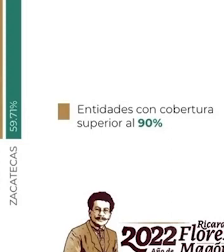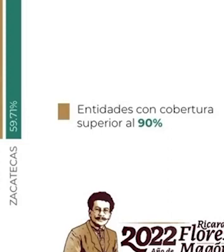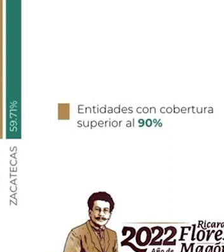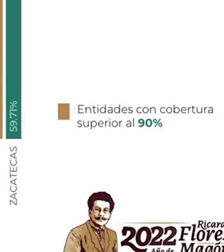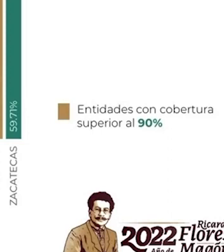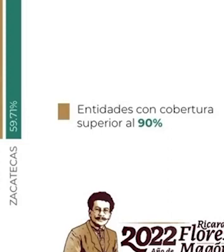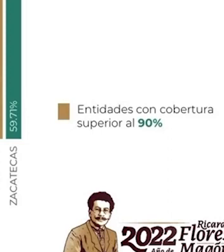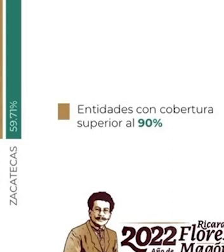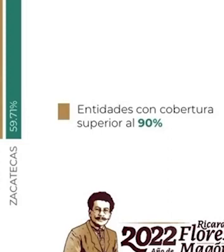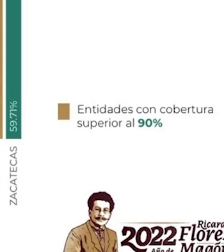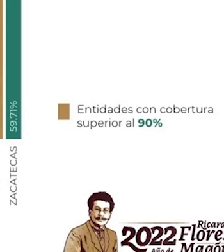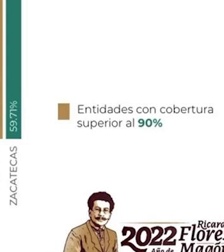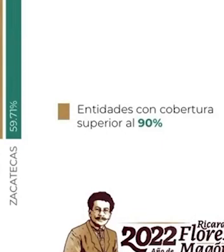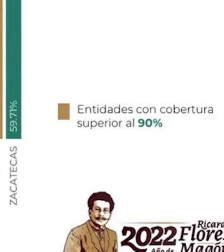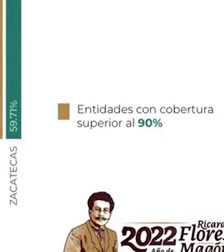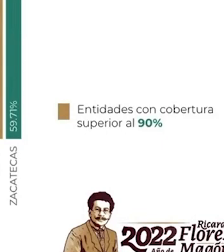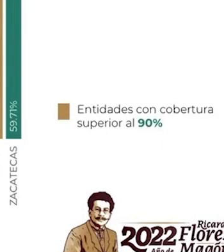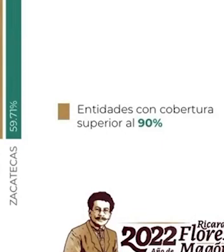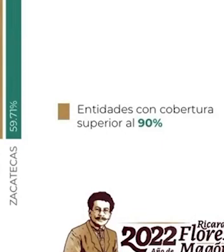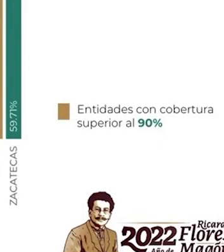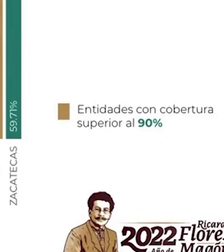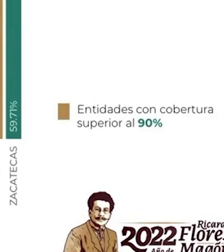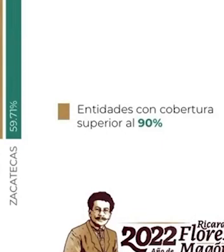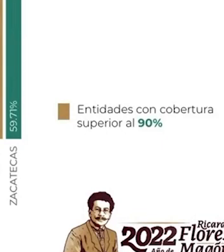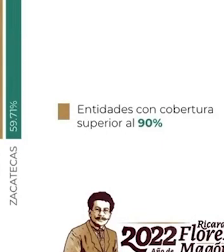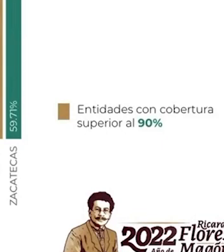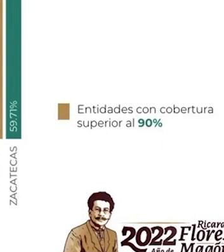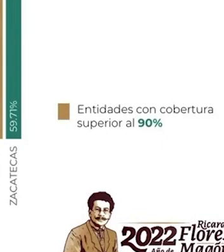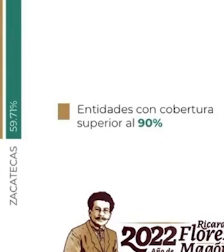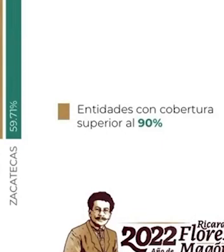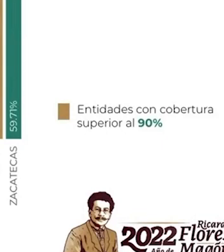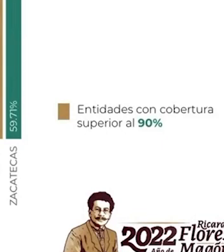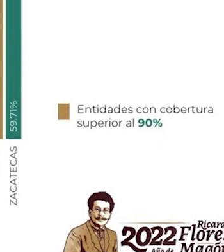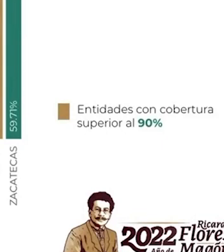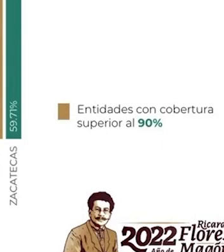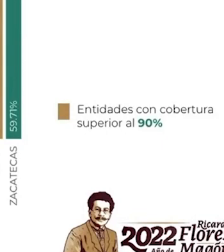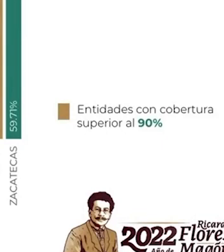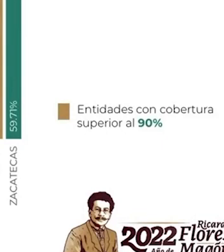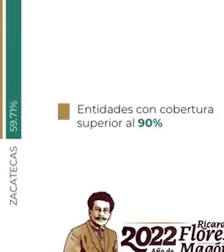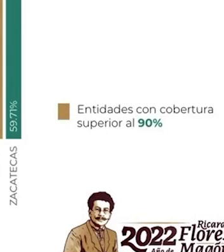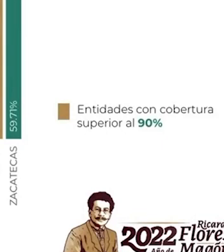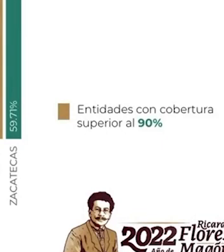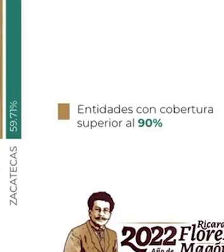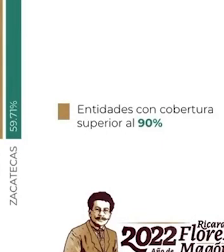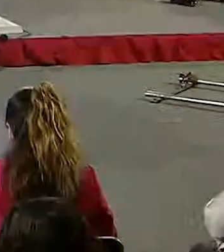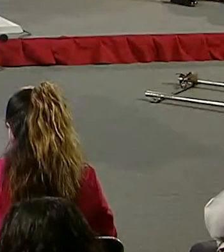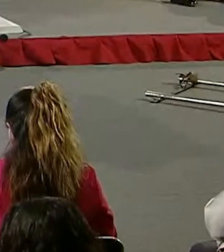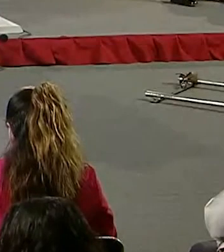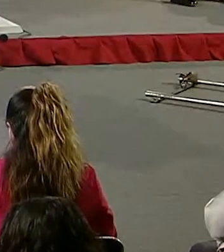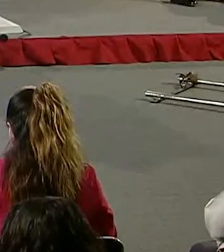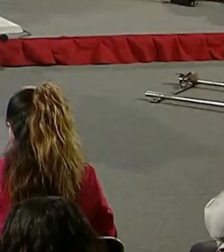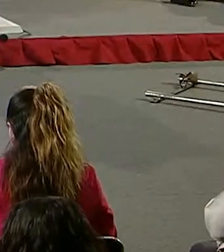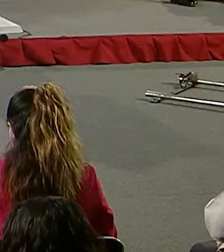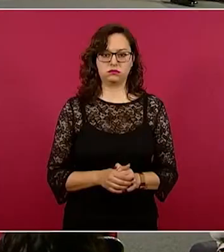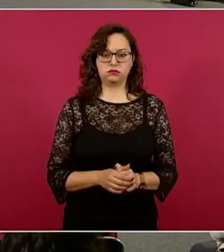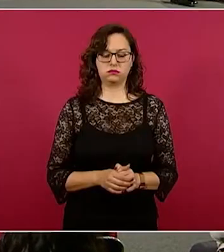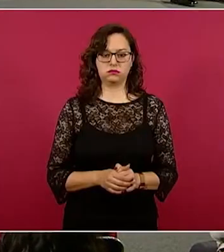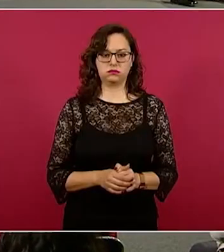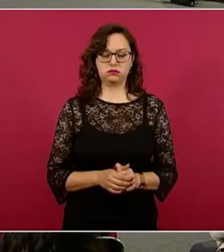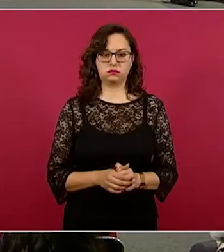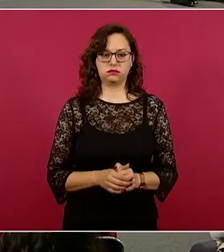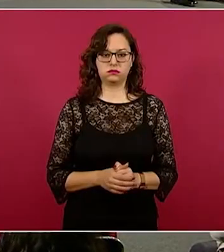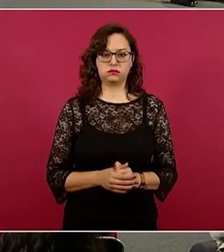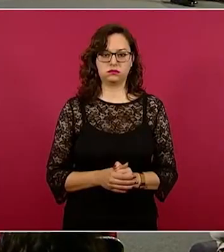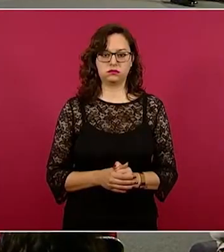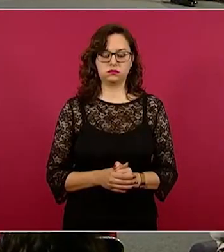sólo algunas de las prioritarias que se realizan desde la Secretaría de Educación Pública, sin demeritar el resto de la importante labor que se lleva a cabo en la misma,